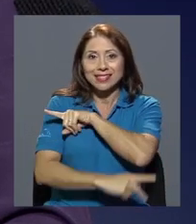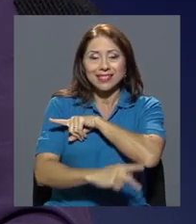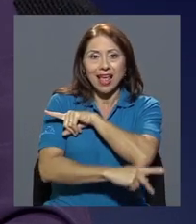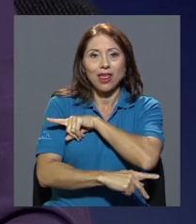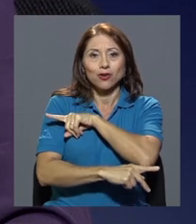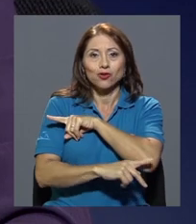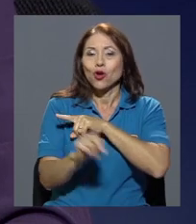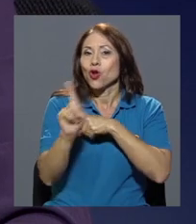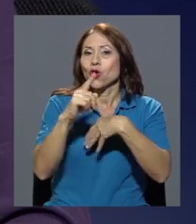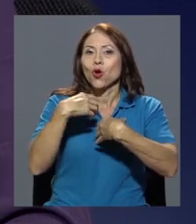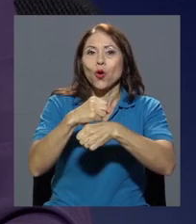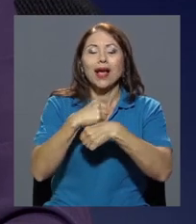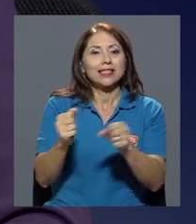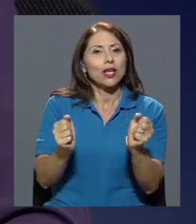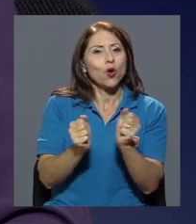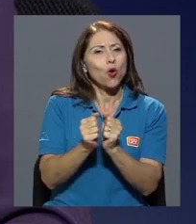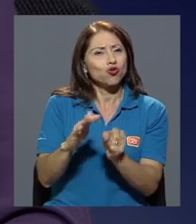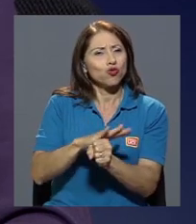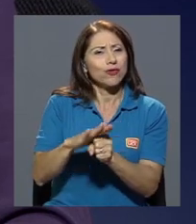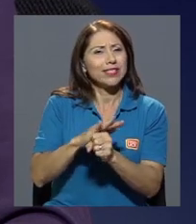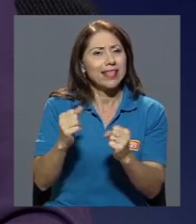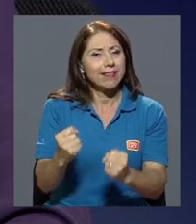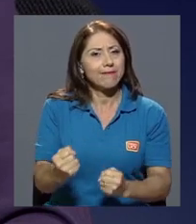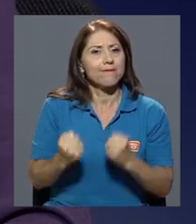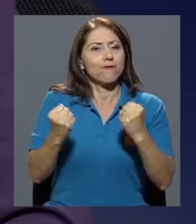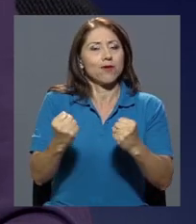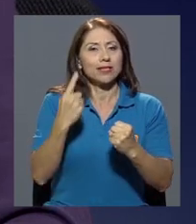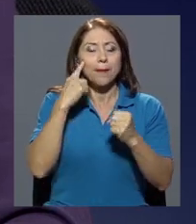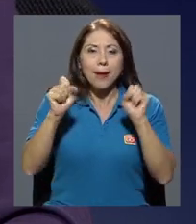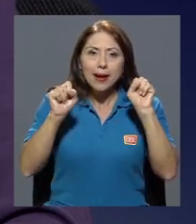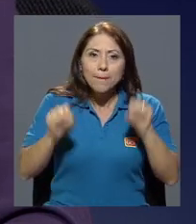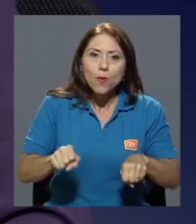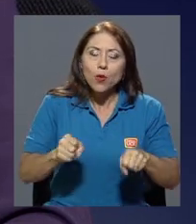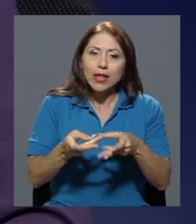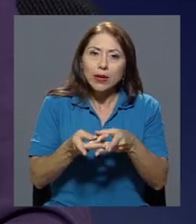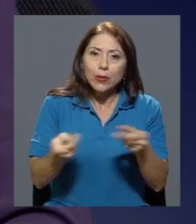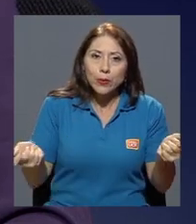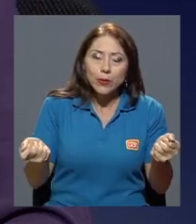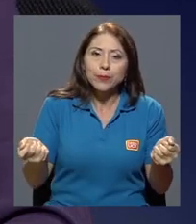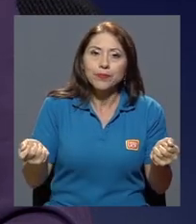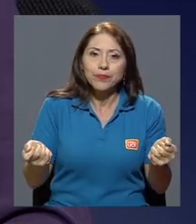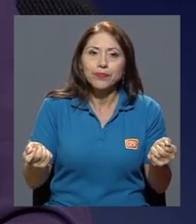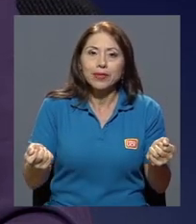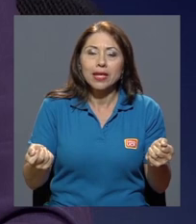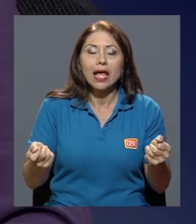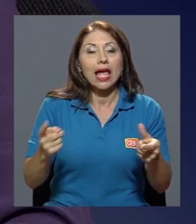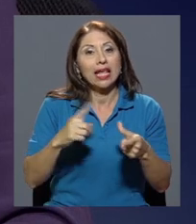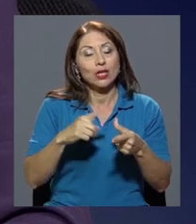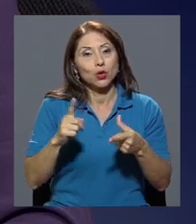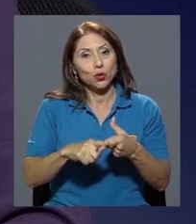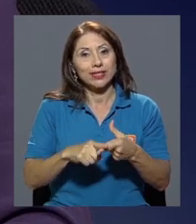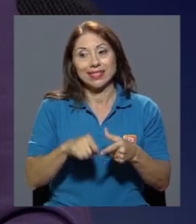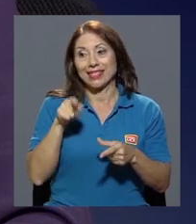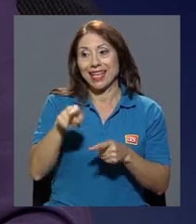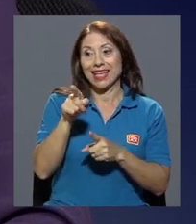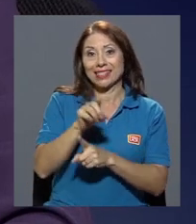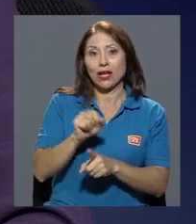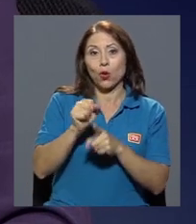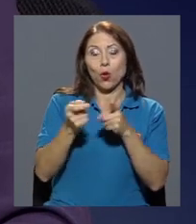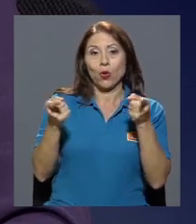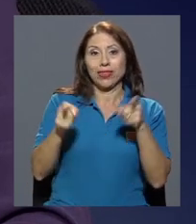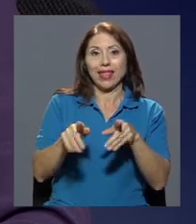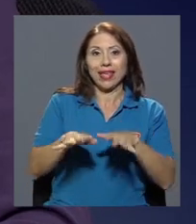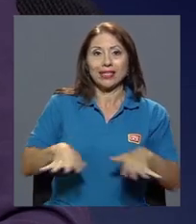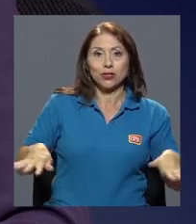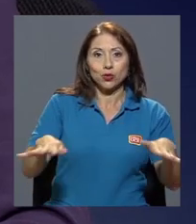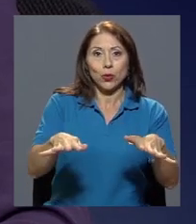crean con el suficiente colmillo o la suficiente fuerza para poder realmente resolver. Entonces, en este contexto